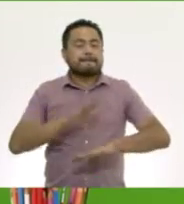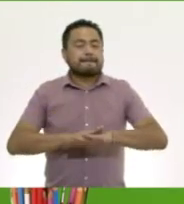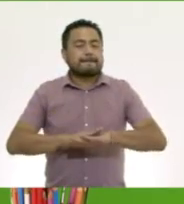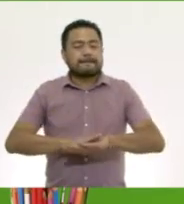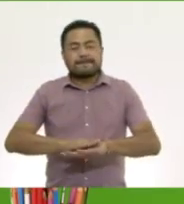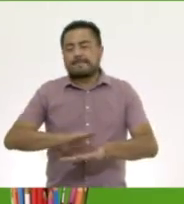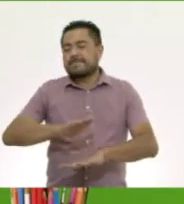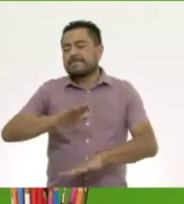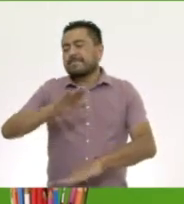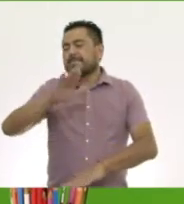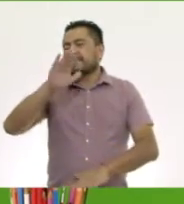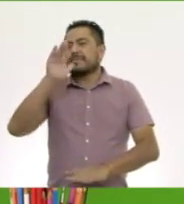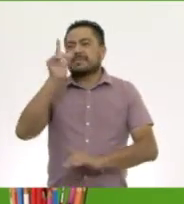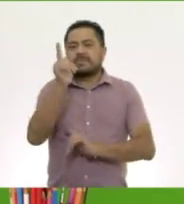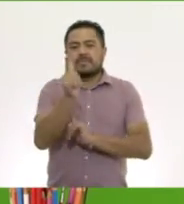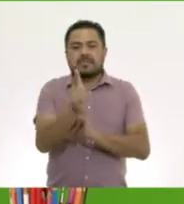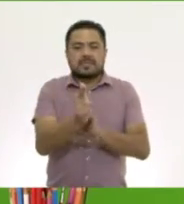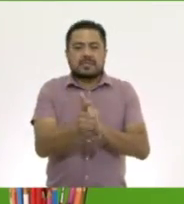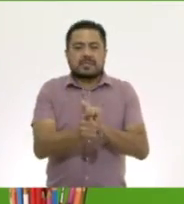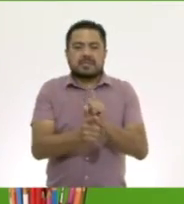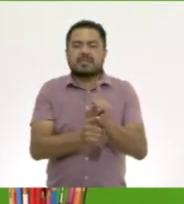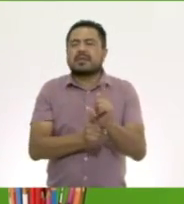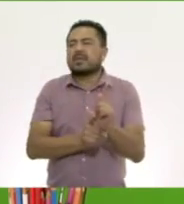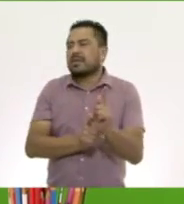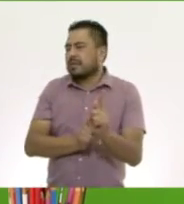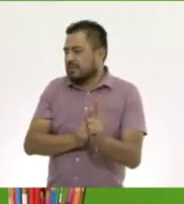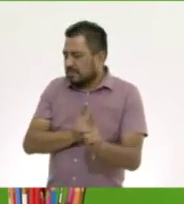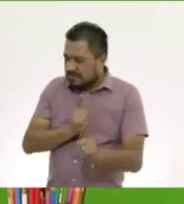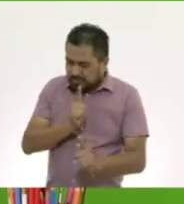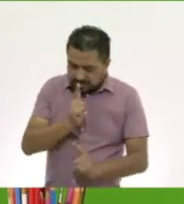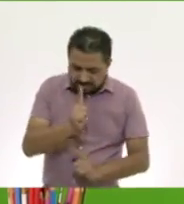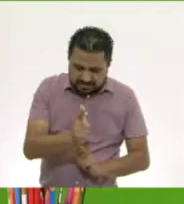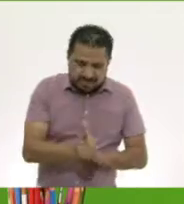lenta.